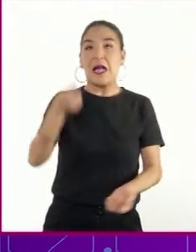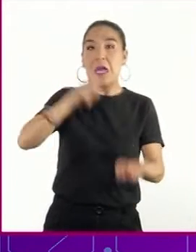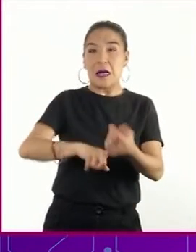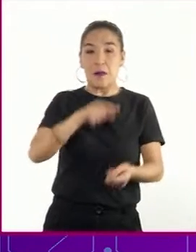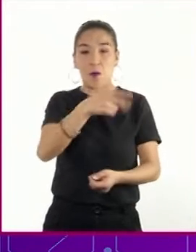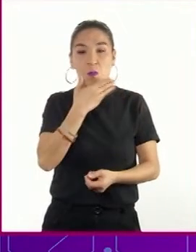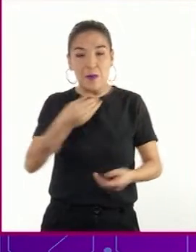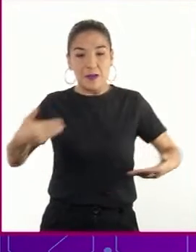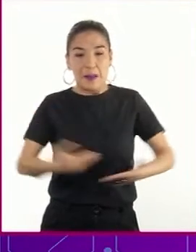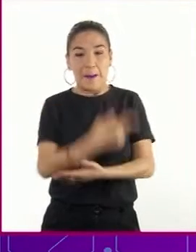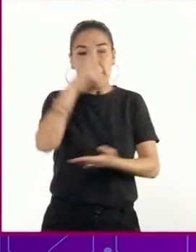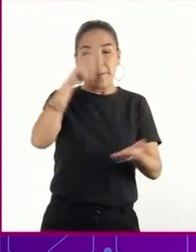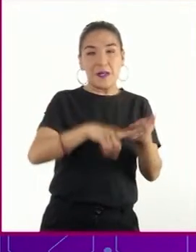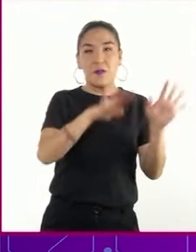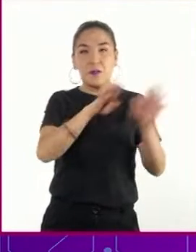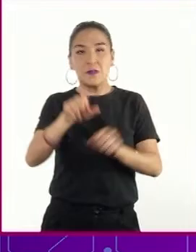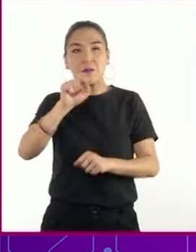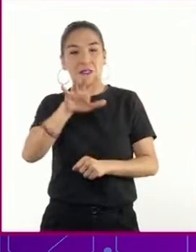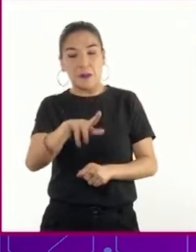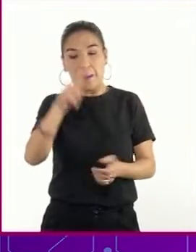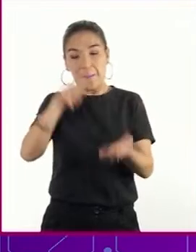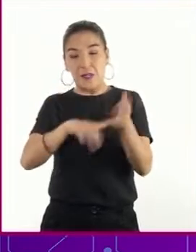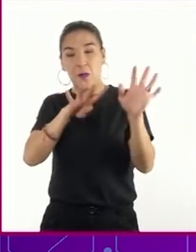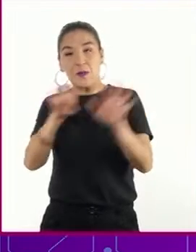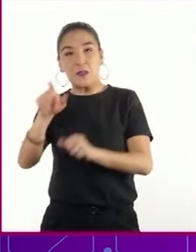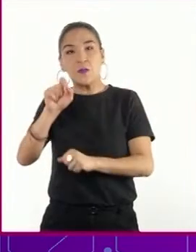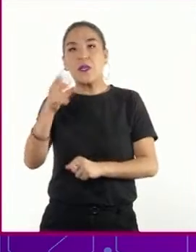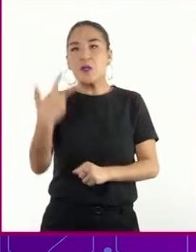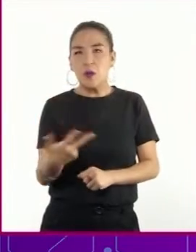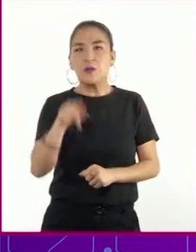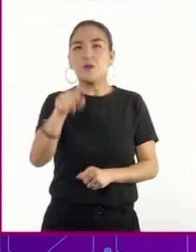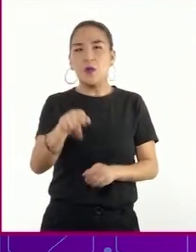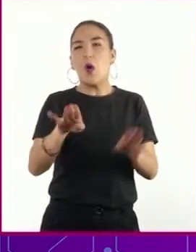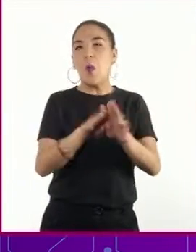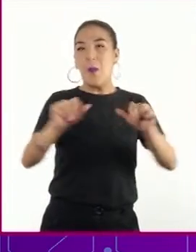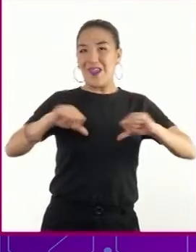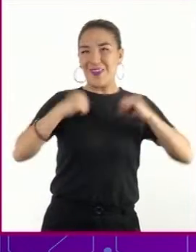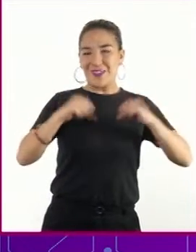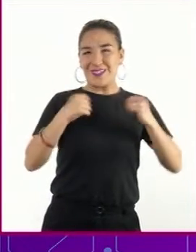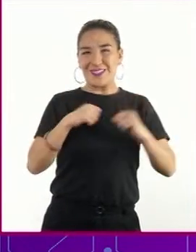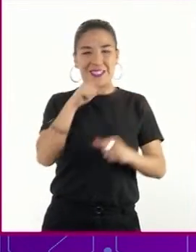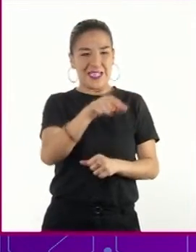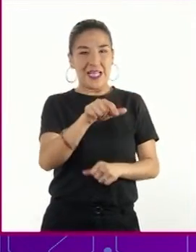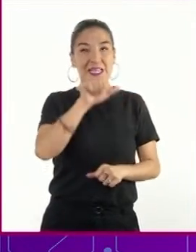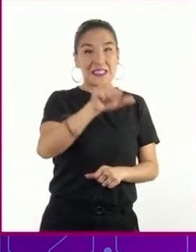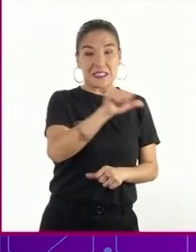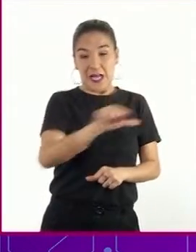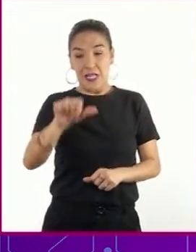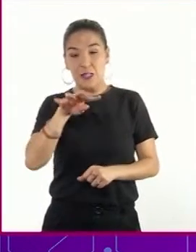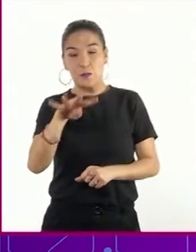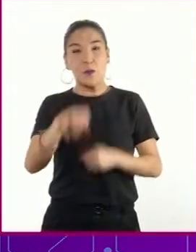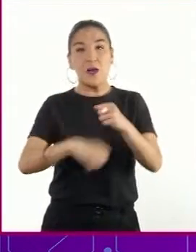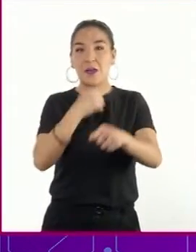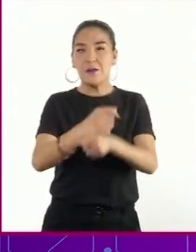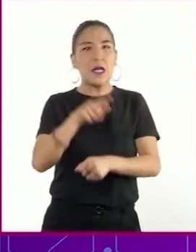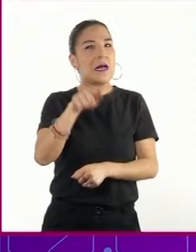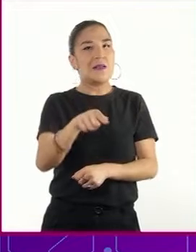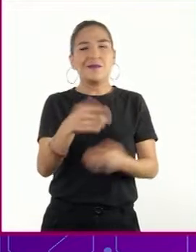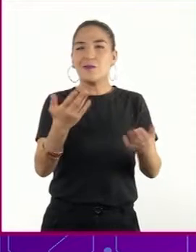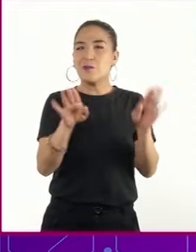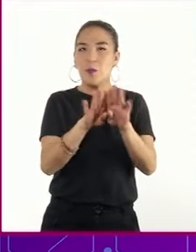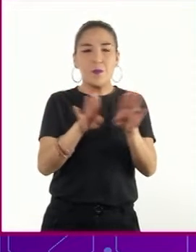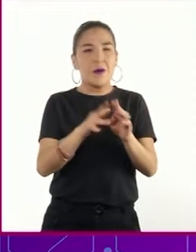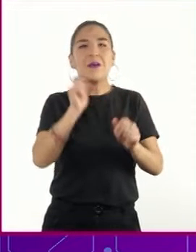1925 y 1928, es decir, adolescentes de 16 a 19 años y que no estuvieran en